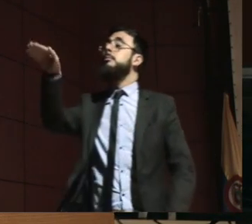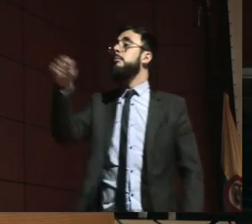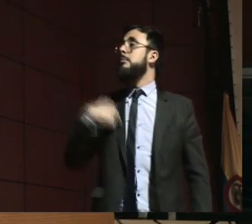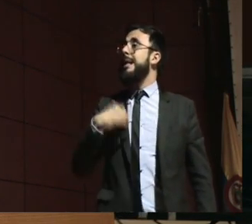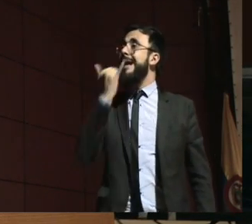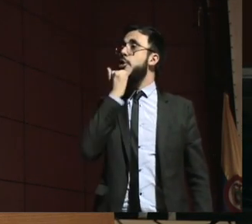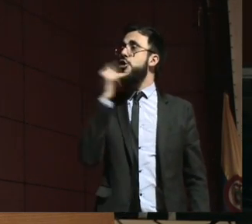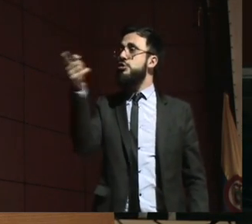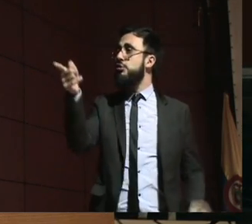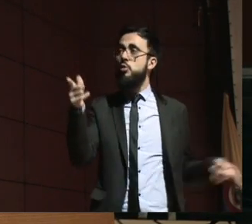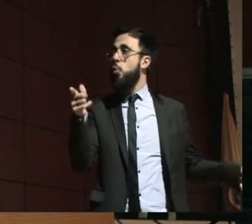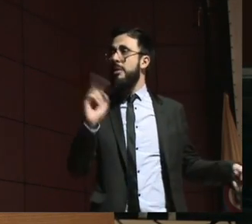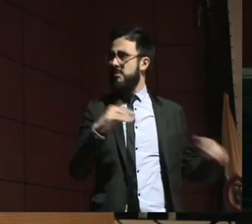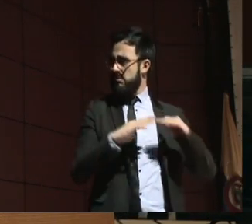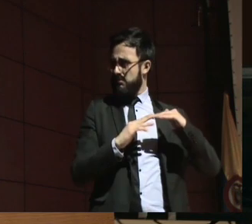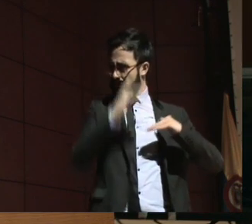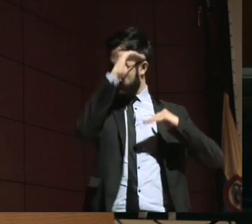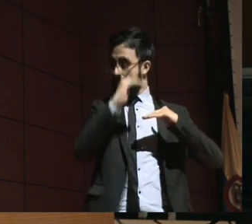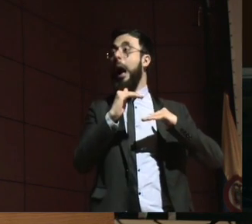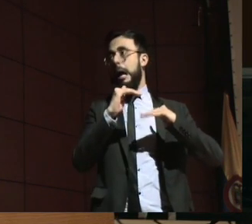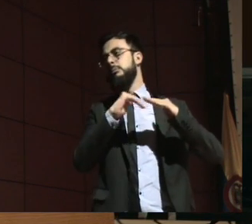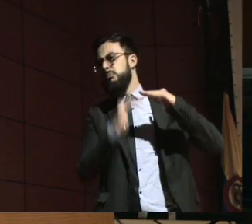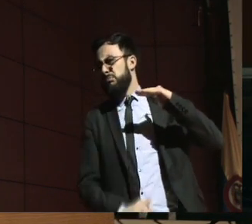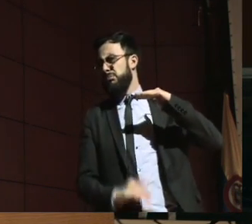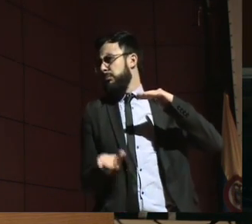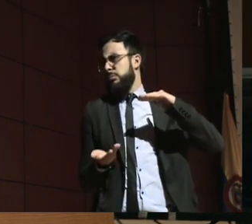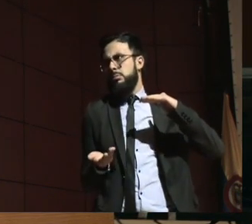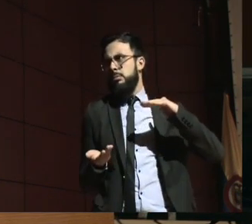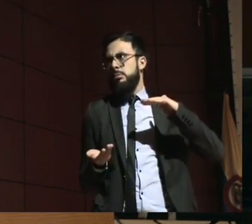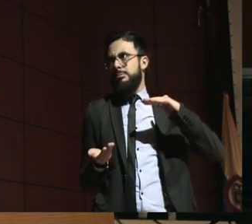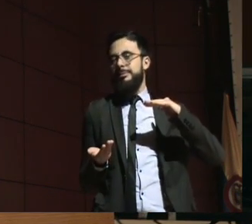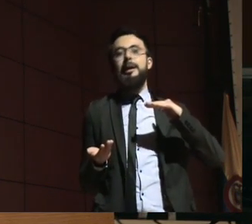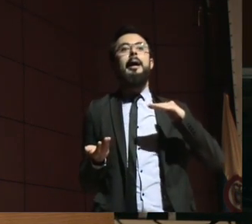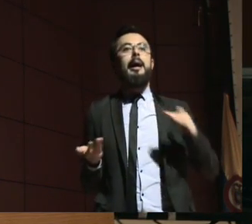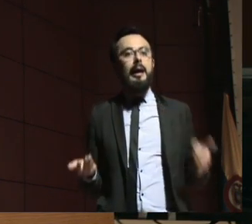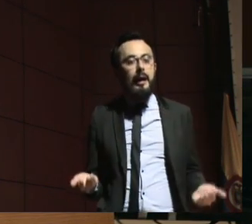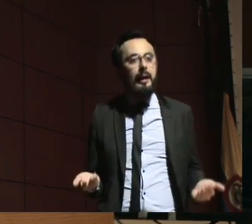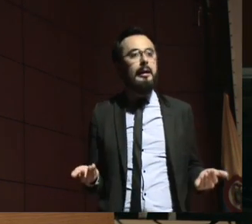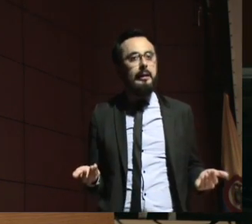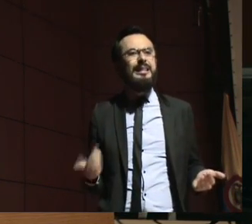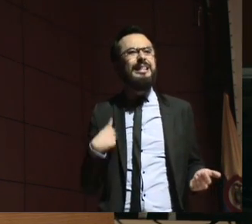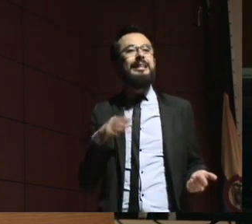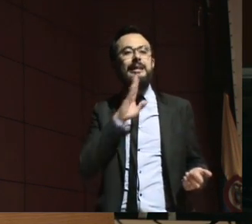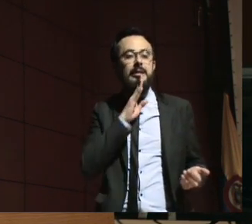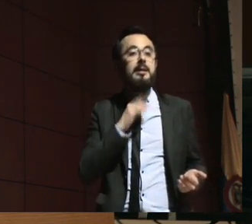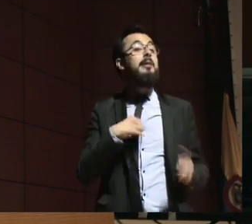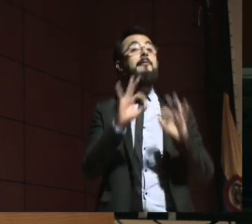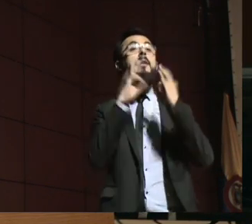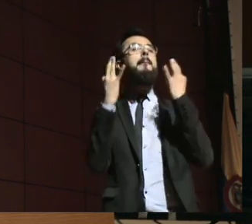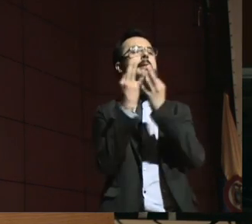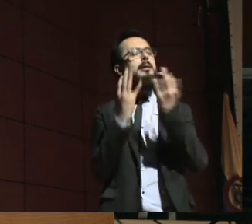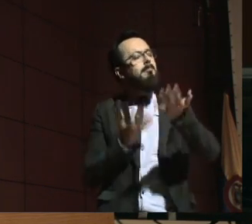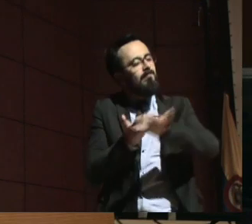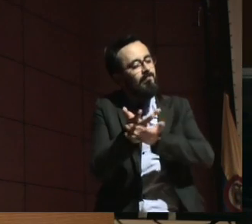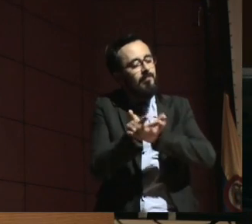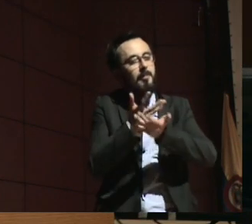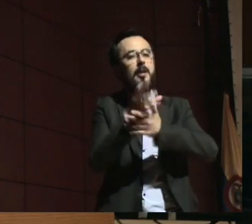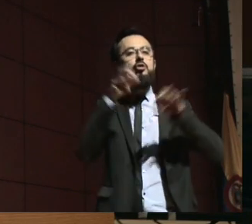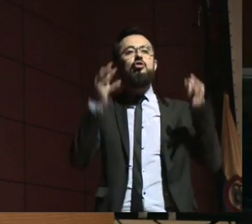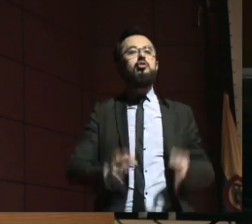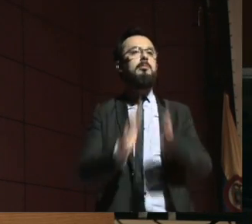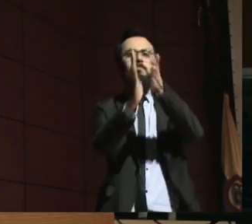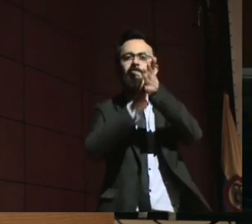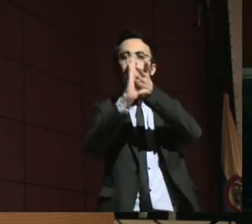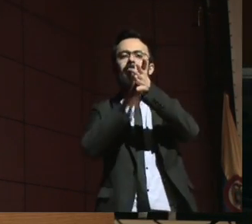Y creo que esa es como la tarea, ¿no? Estar muy informados, preguntar, no quedarnos como con la inquietud.